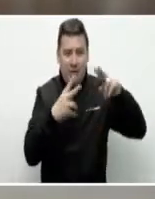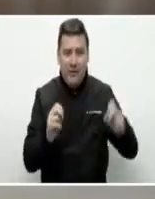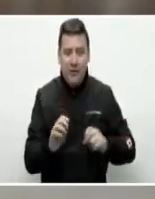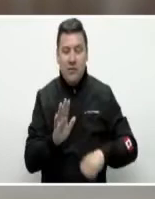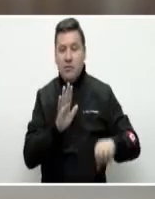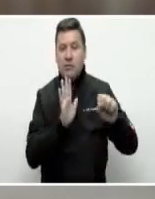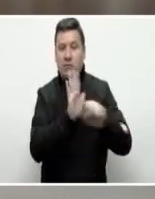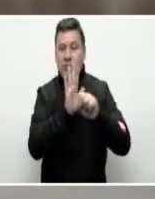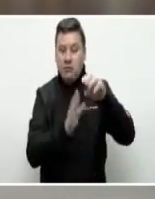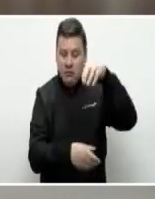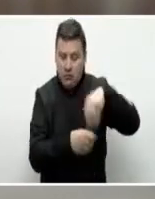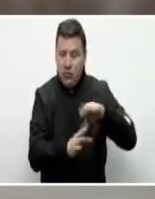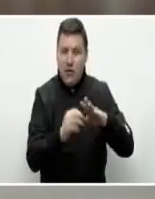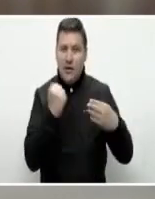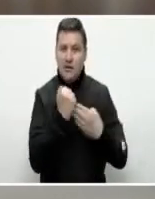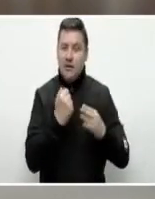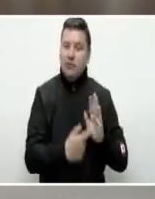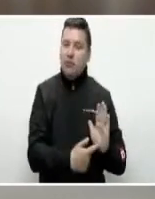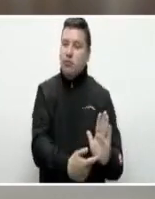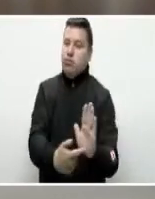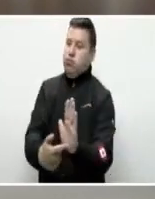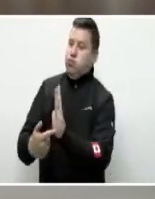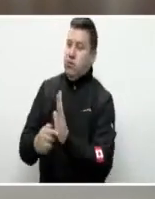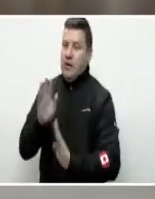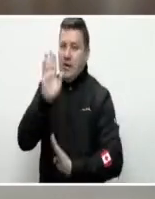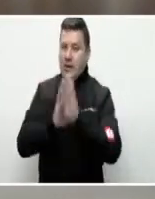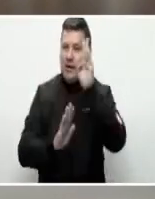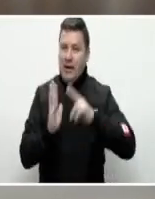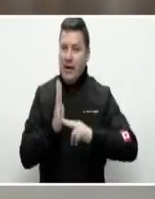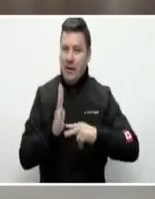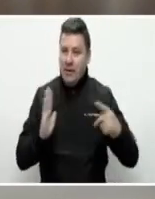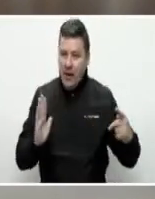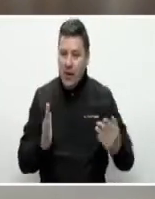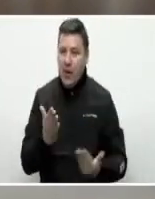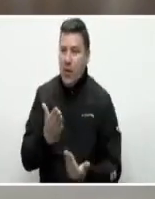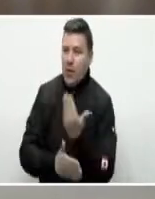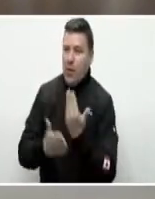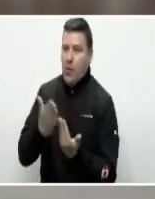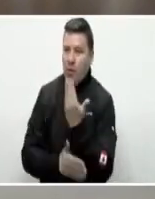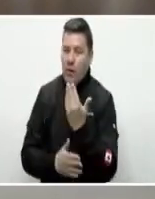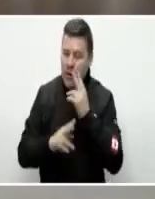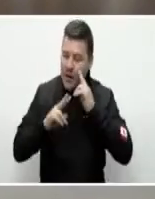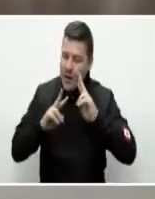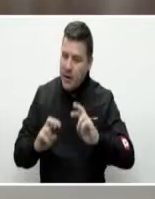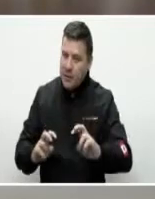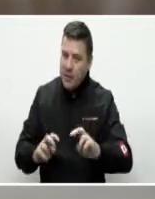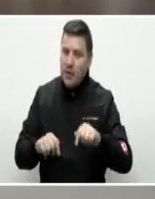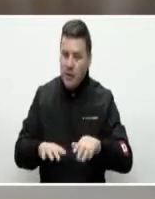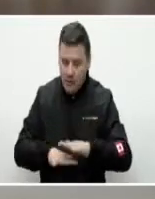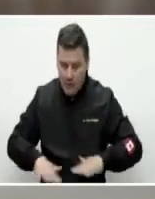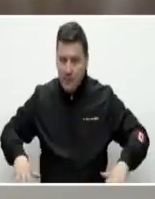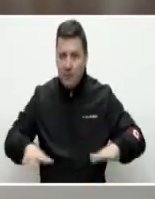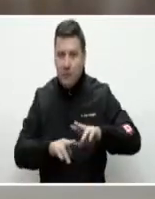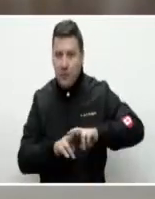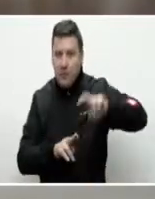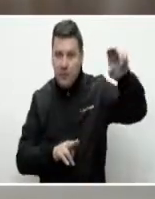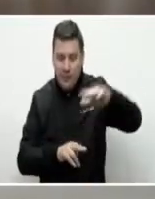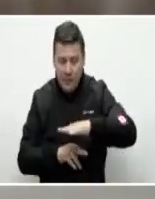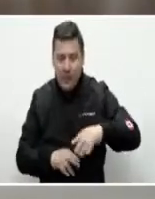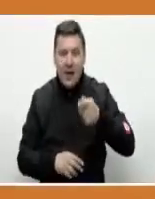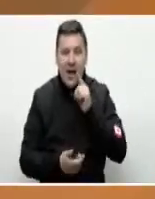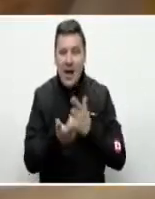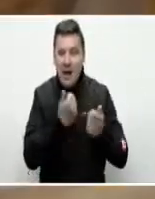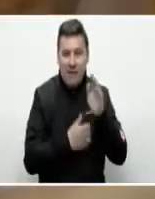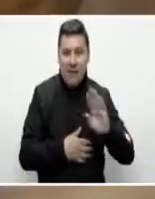SENA que evidenció todo lo que tiene que ver con desarrollo tecnológico, innovación e investigación en este sector productivo en el eje